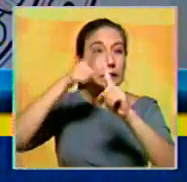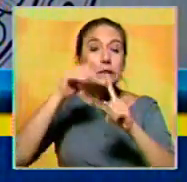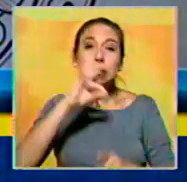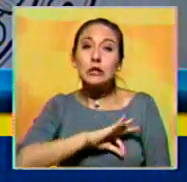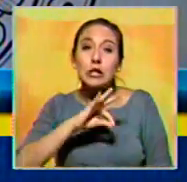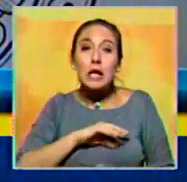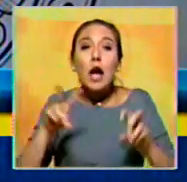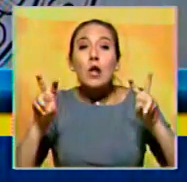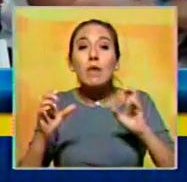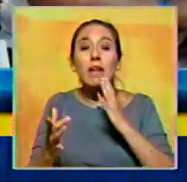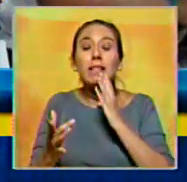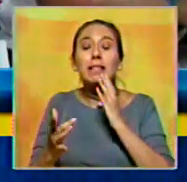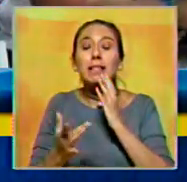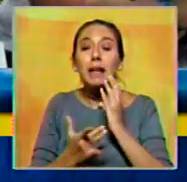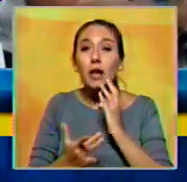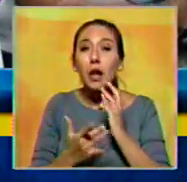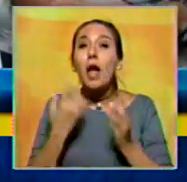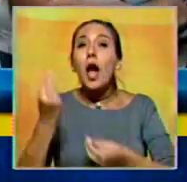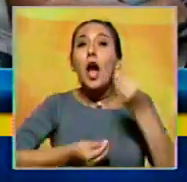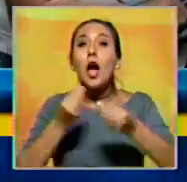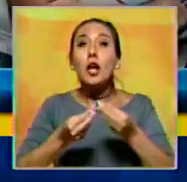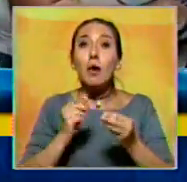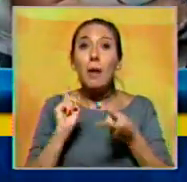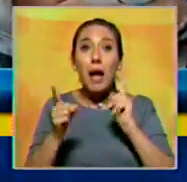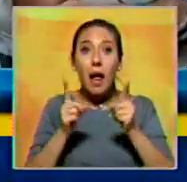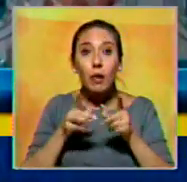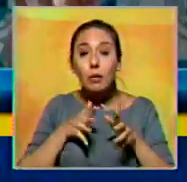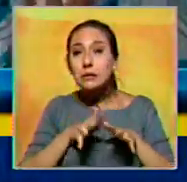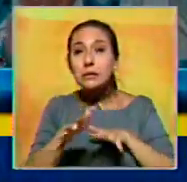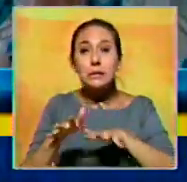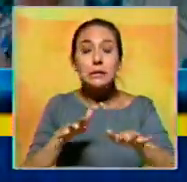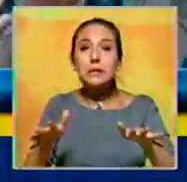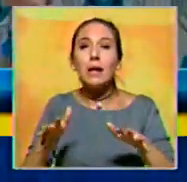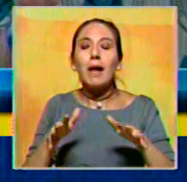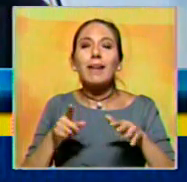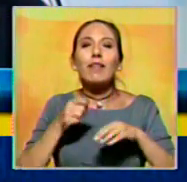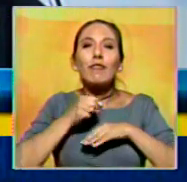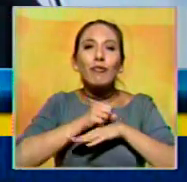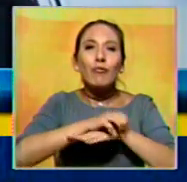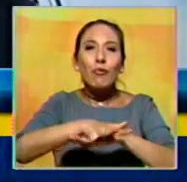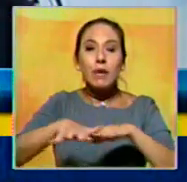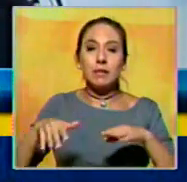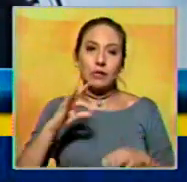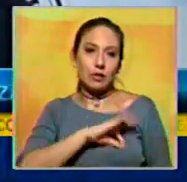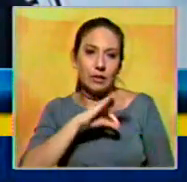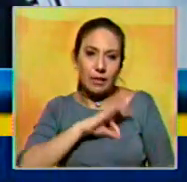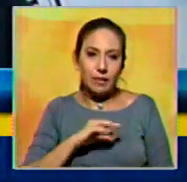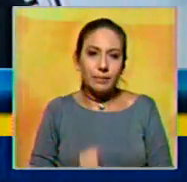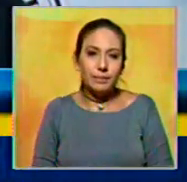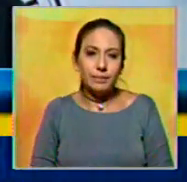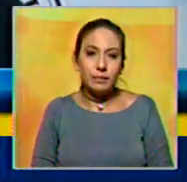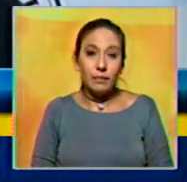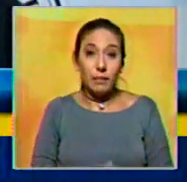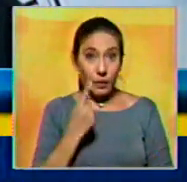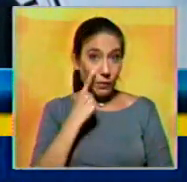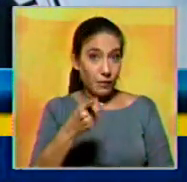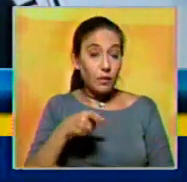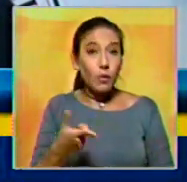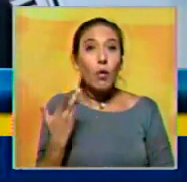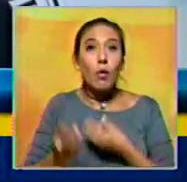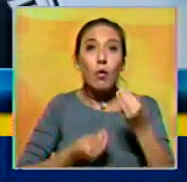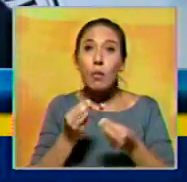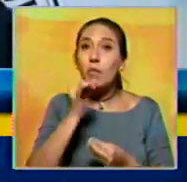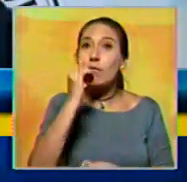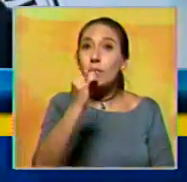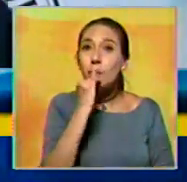uso a las nuevas tecnologías y de cómo ciertas tendencias y hábitos están migrando a la sociedad virtual. Hemos visto en qué consiste ese tránsito de la sociedad de la